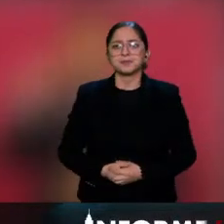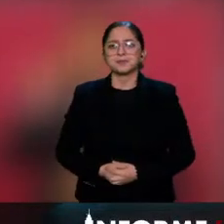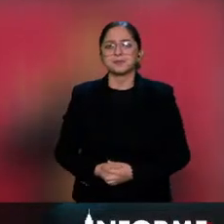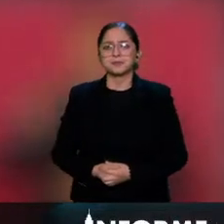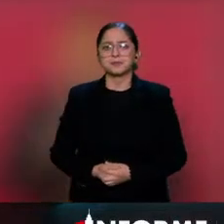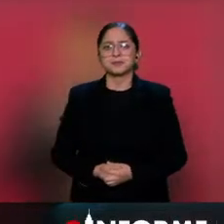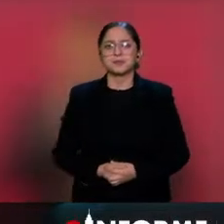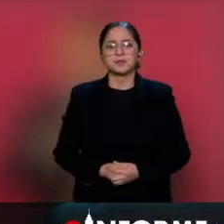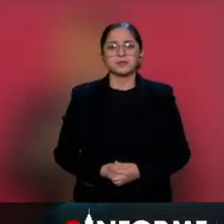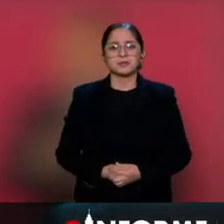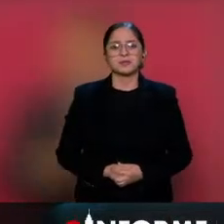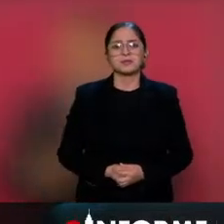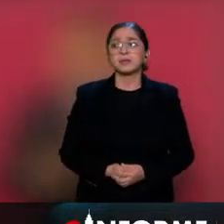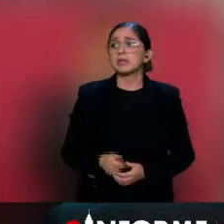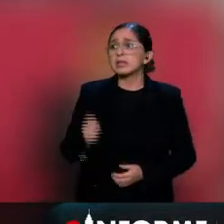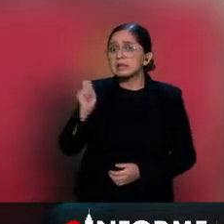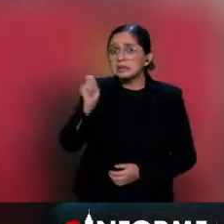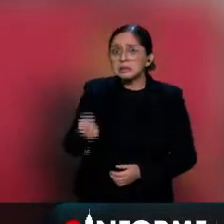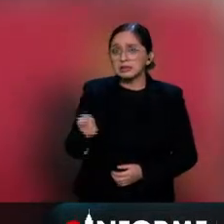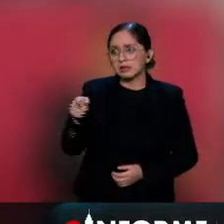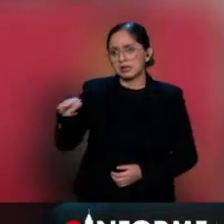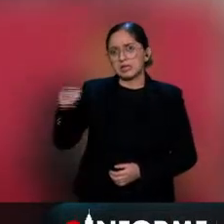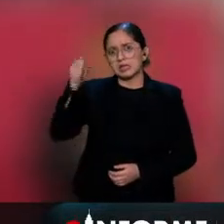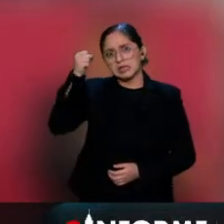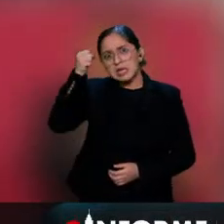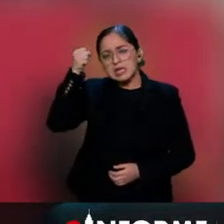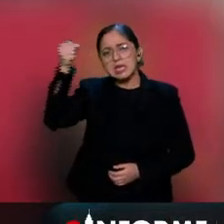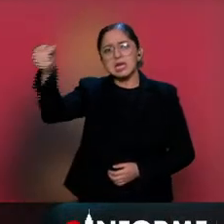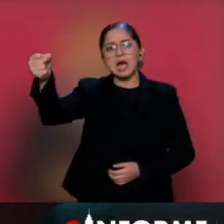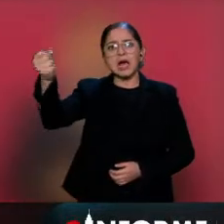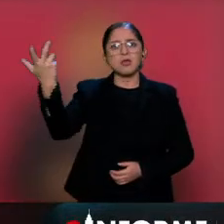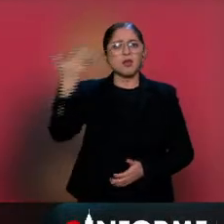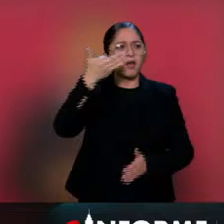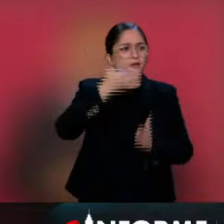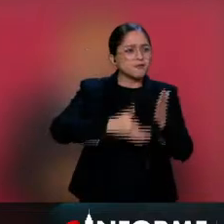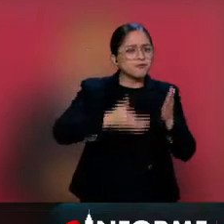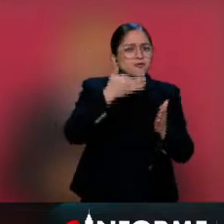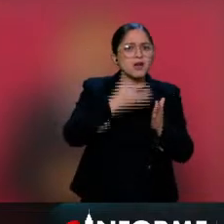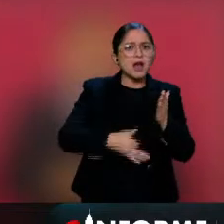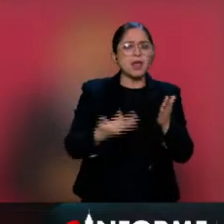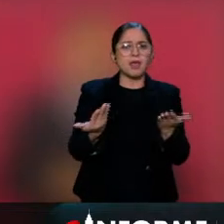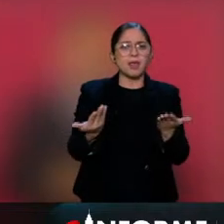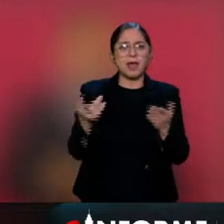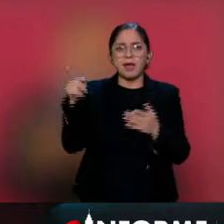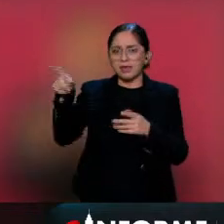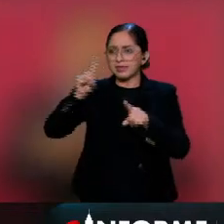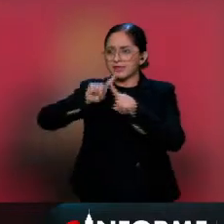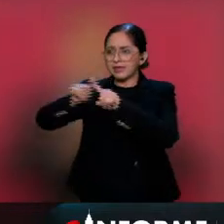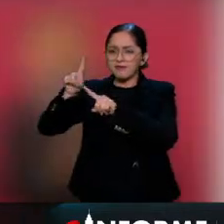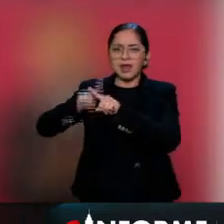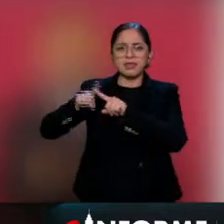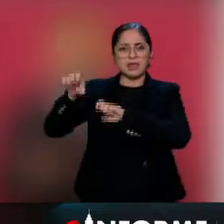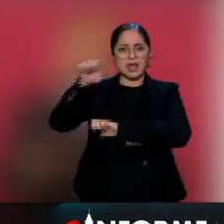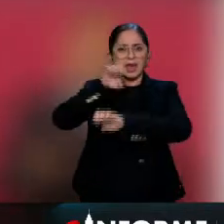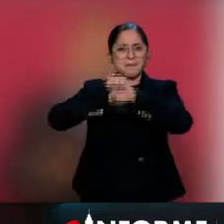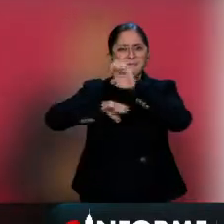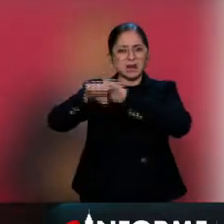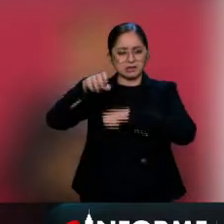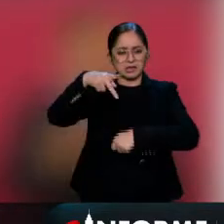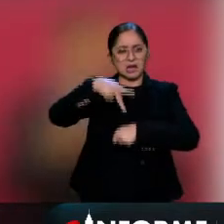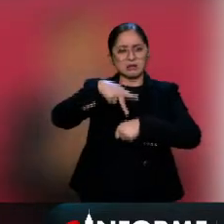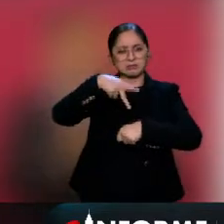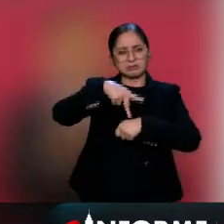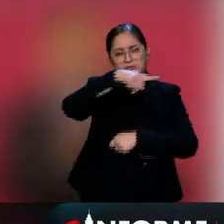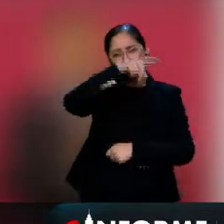y también los sindicatos se inclinan más a las grandes empresas mineras, no a los